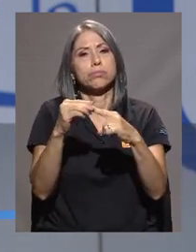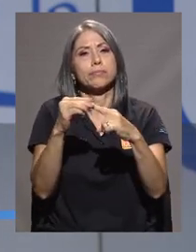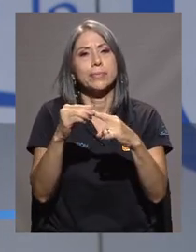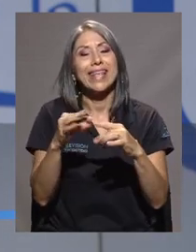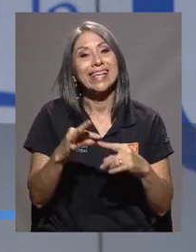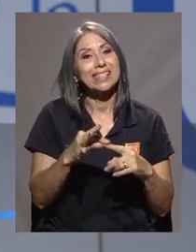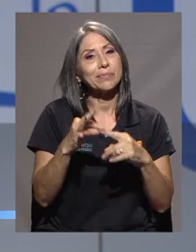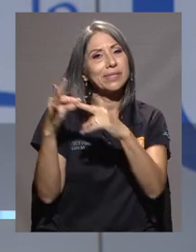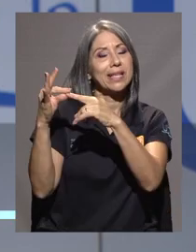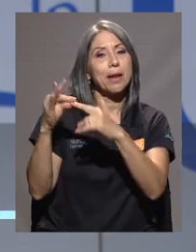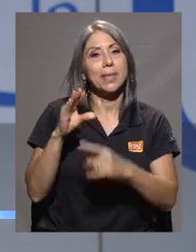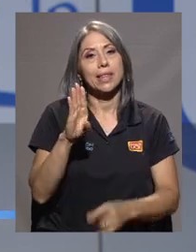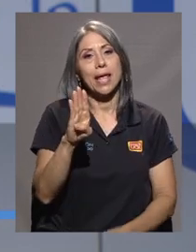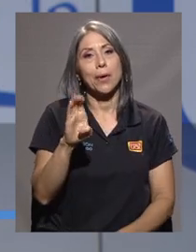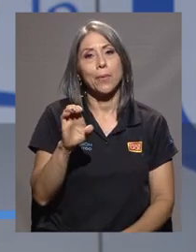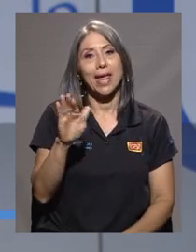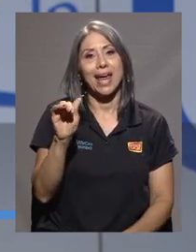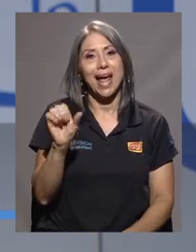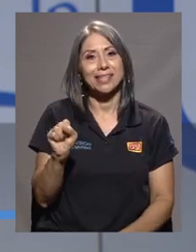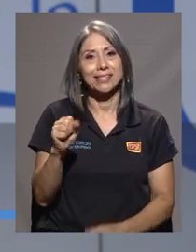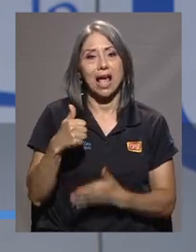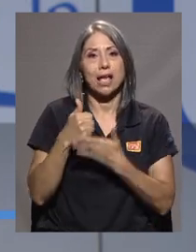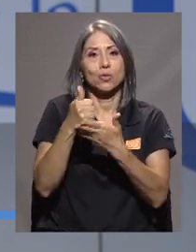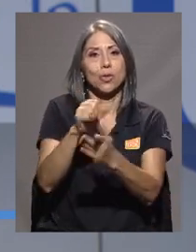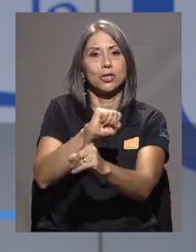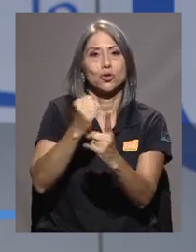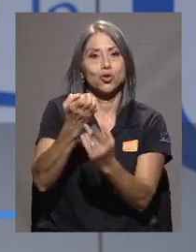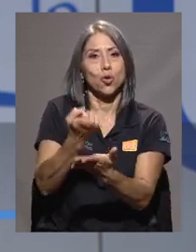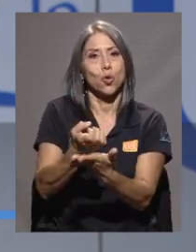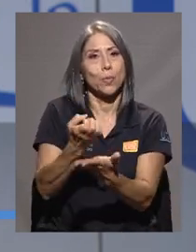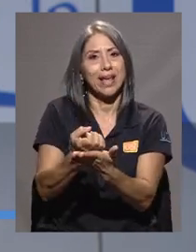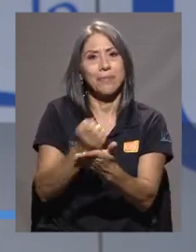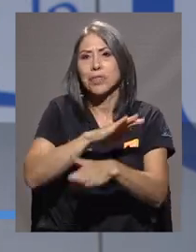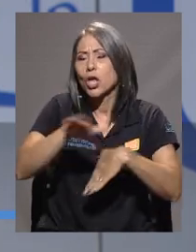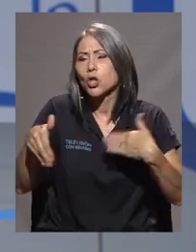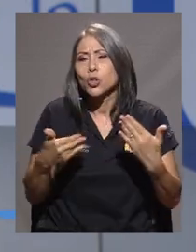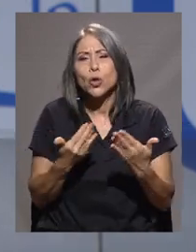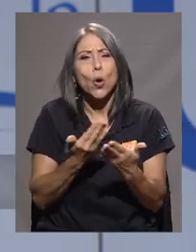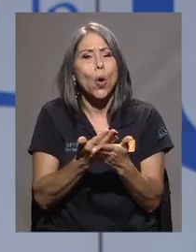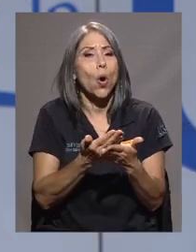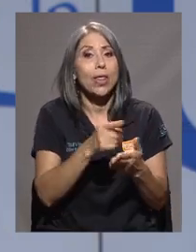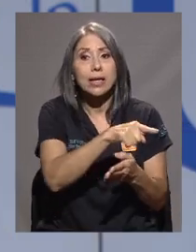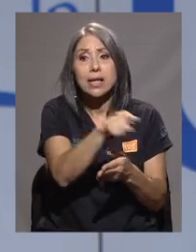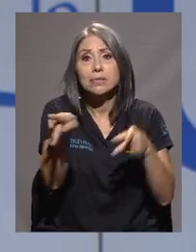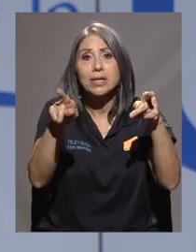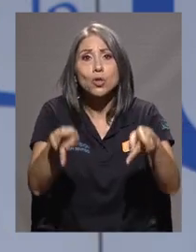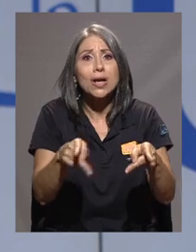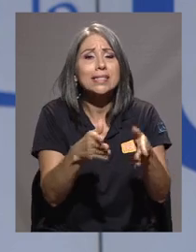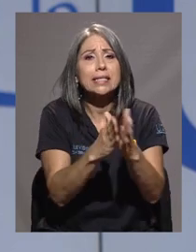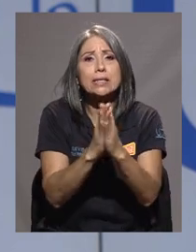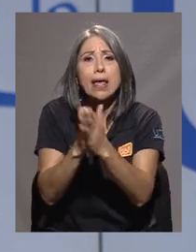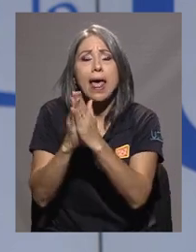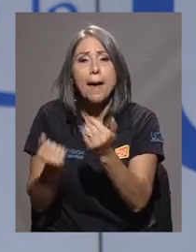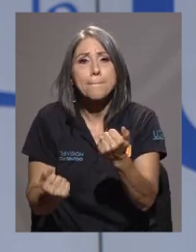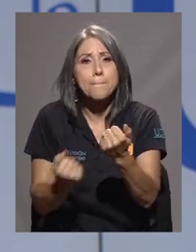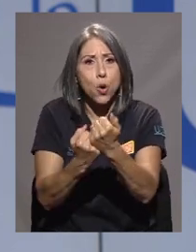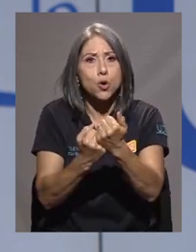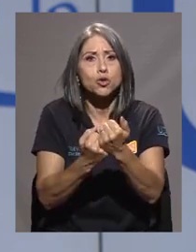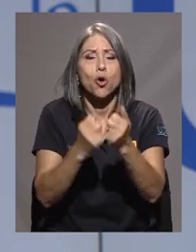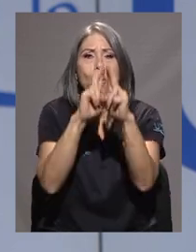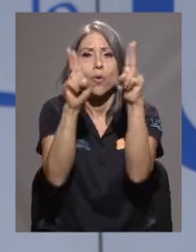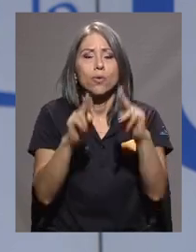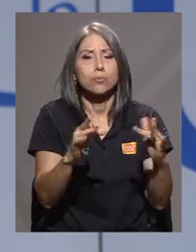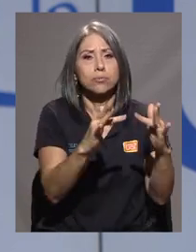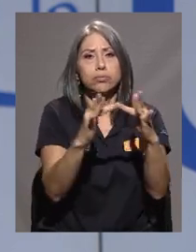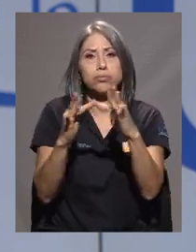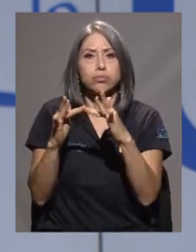especialmente becas, que ha sido totalmente virtual la recepción de todas las solicitudes. Eso ha tenido un lado positivo,